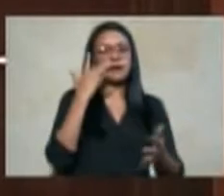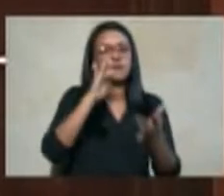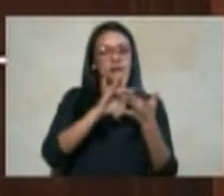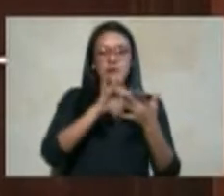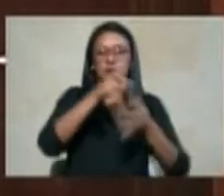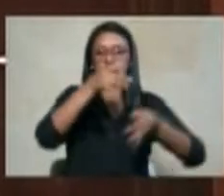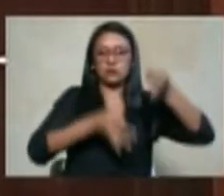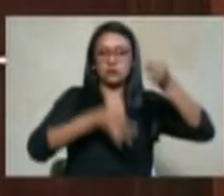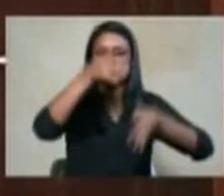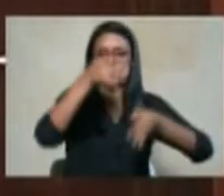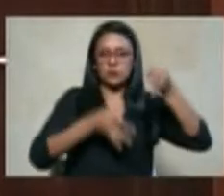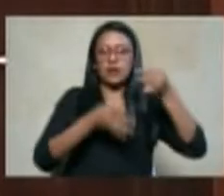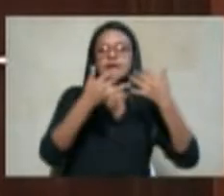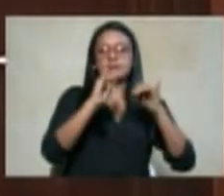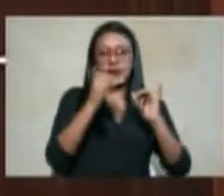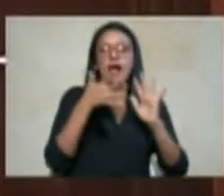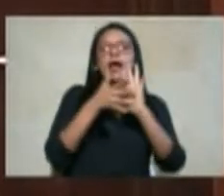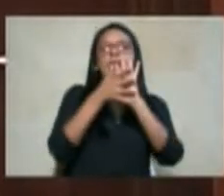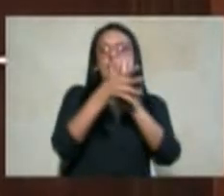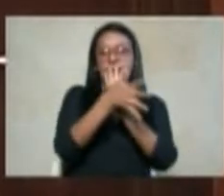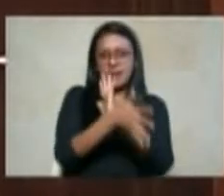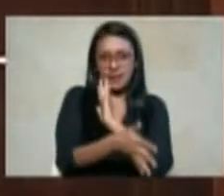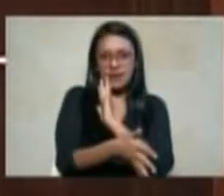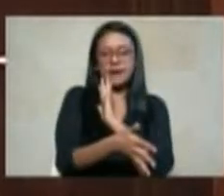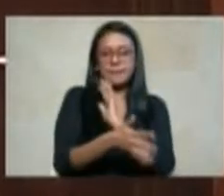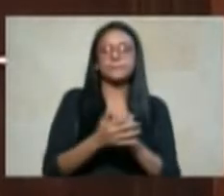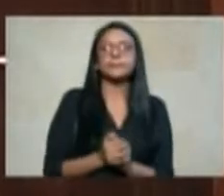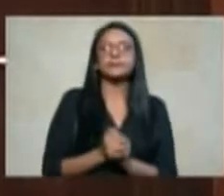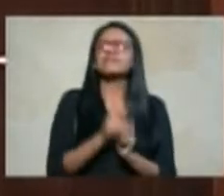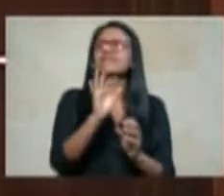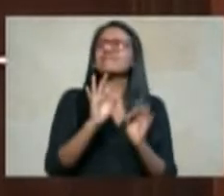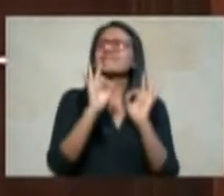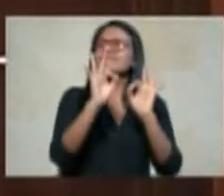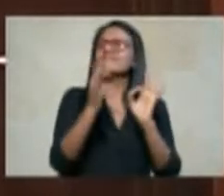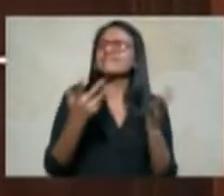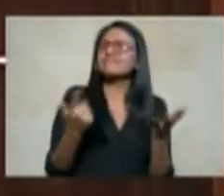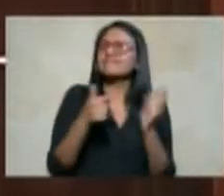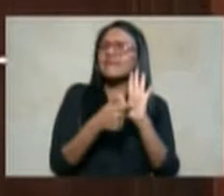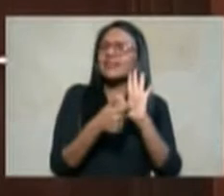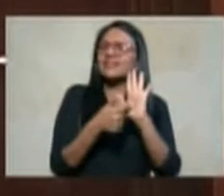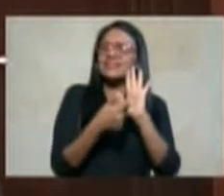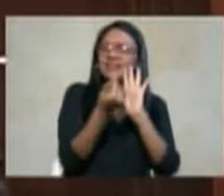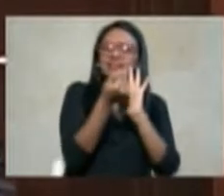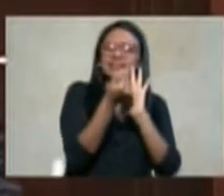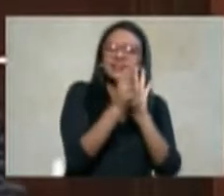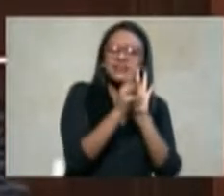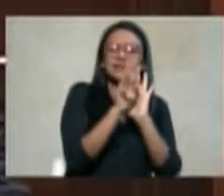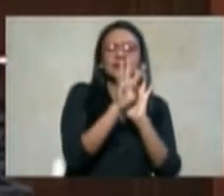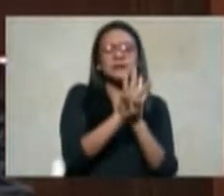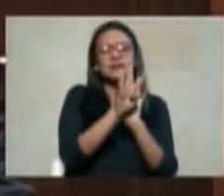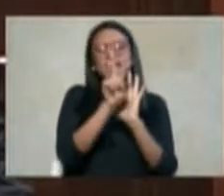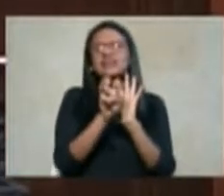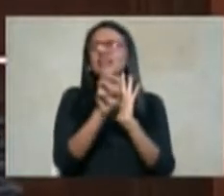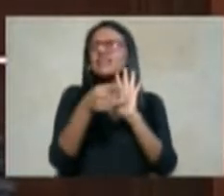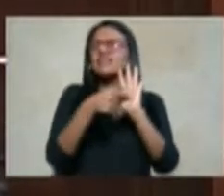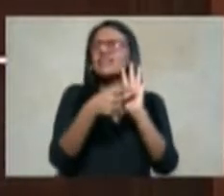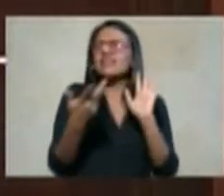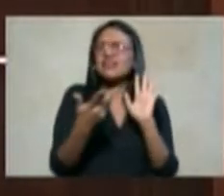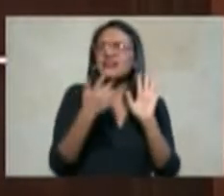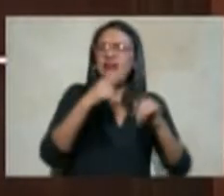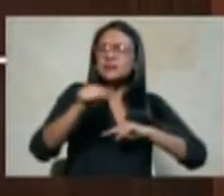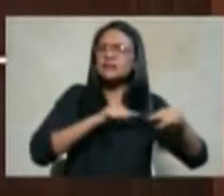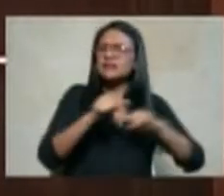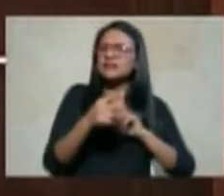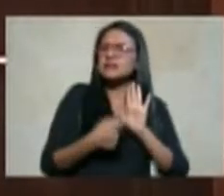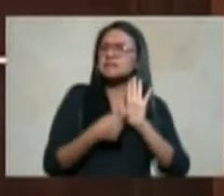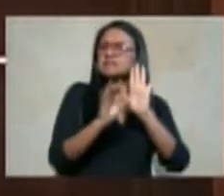anunciado que garantías ofrece la ley 1448 respecto de la etapa administrativa una garantía